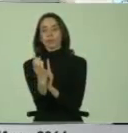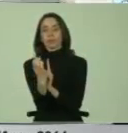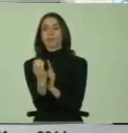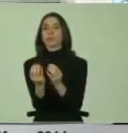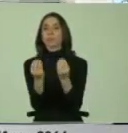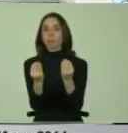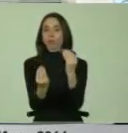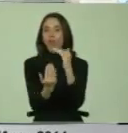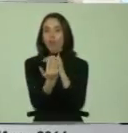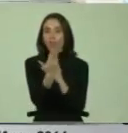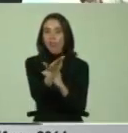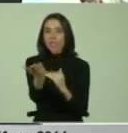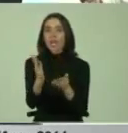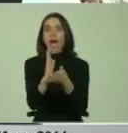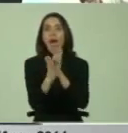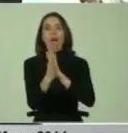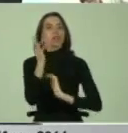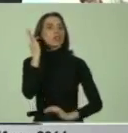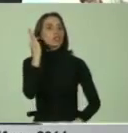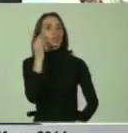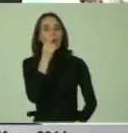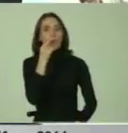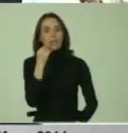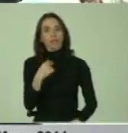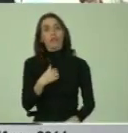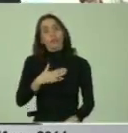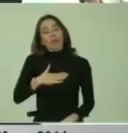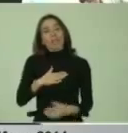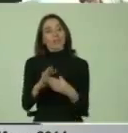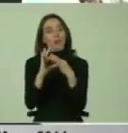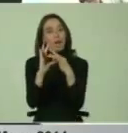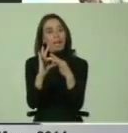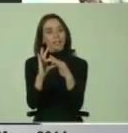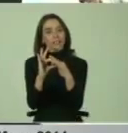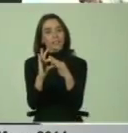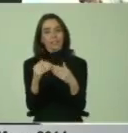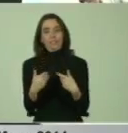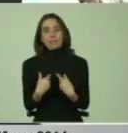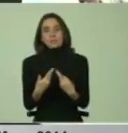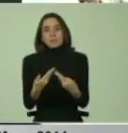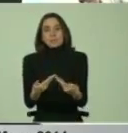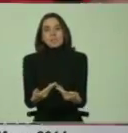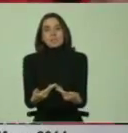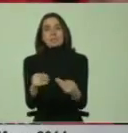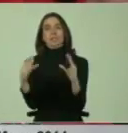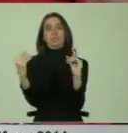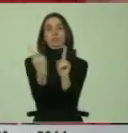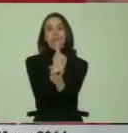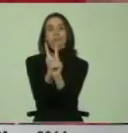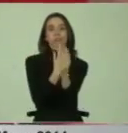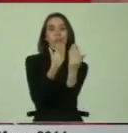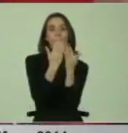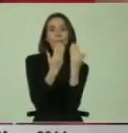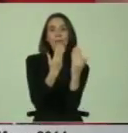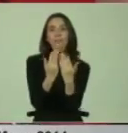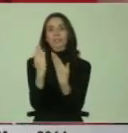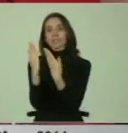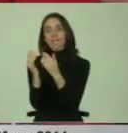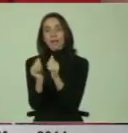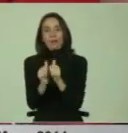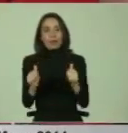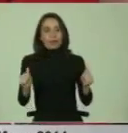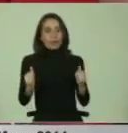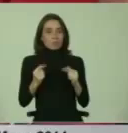Muy buenos días a todas y a todos. También quiero agradecer la invitación a este coloquio, saludar también a los